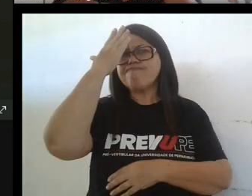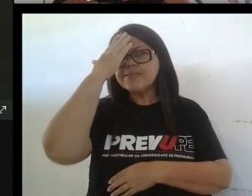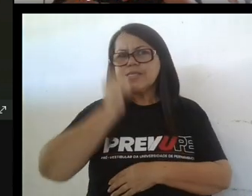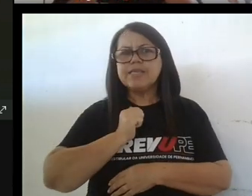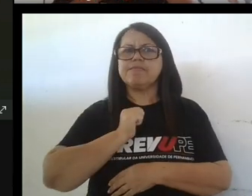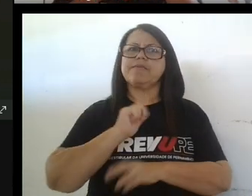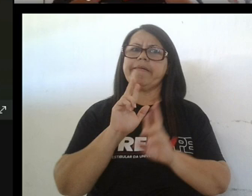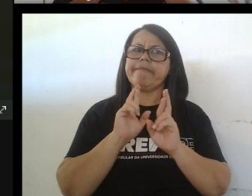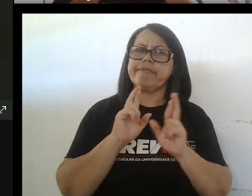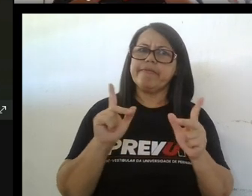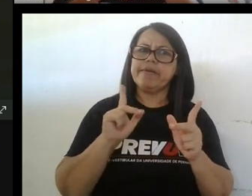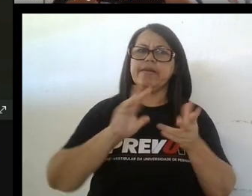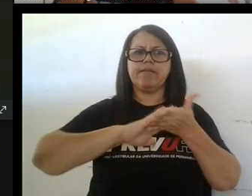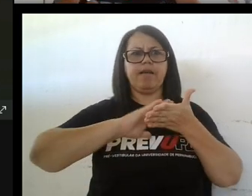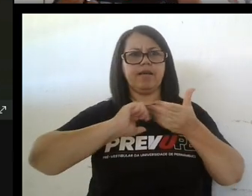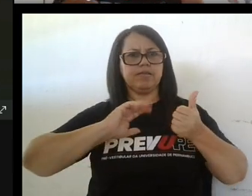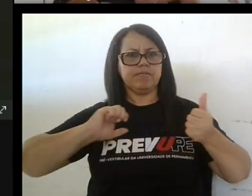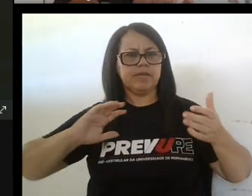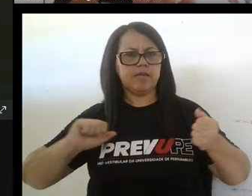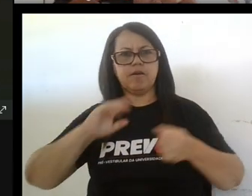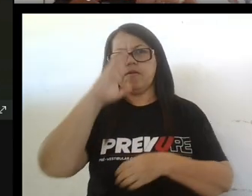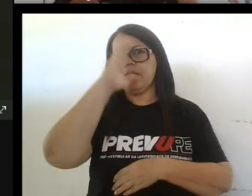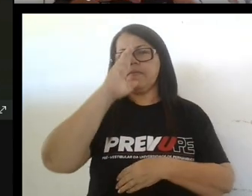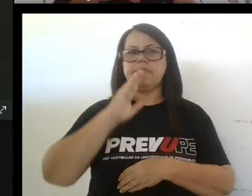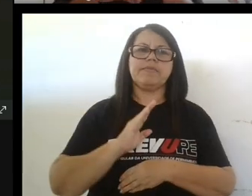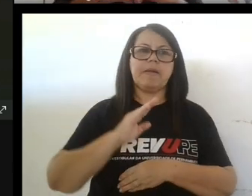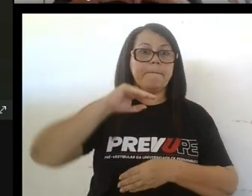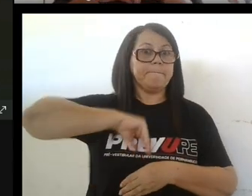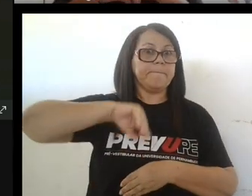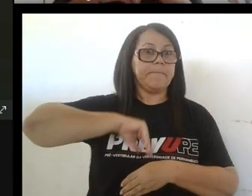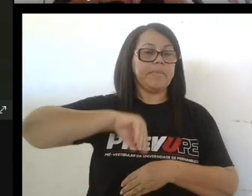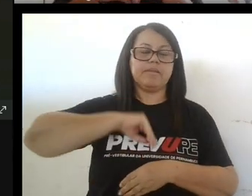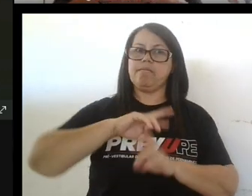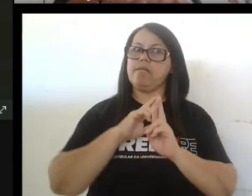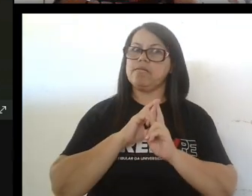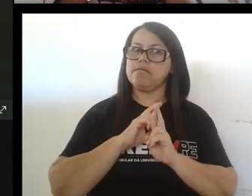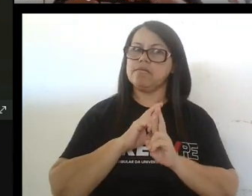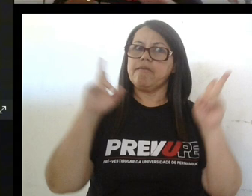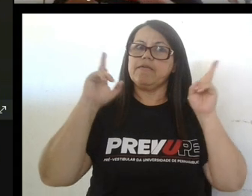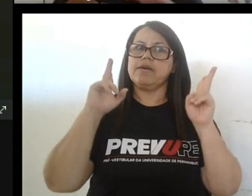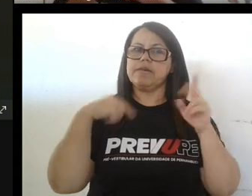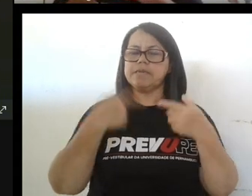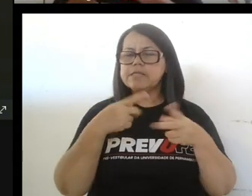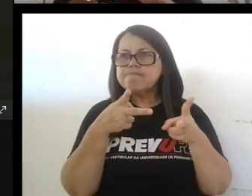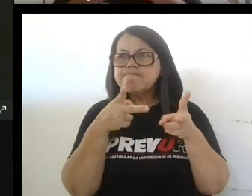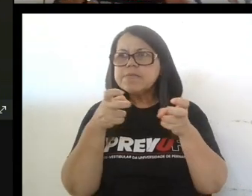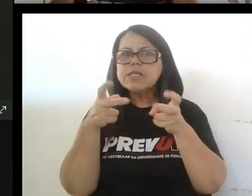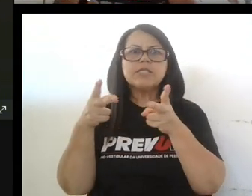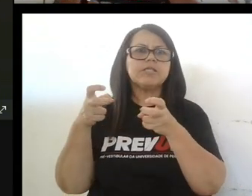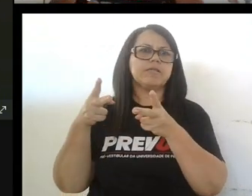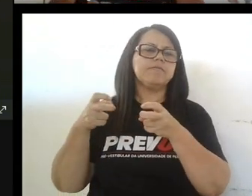no es cierto eso no esas semejanzas es que deben ser realmente notadas entonces